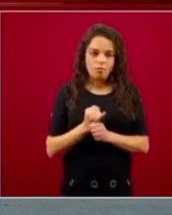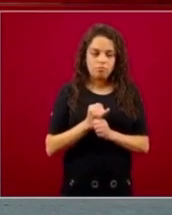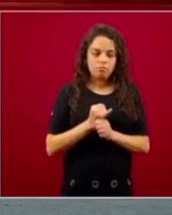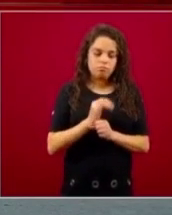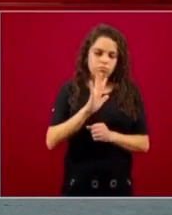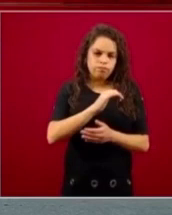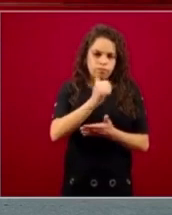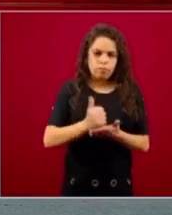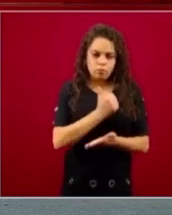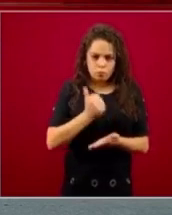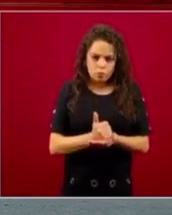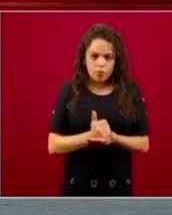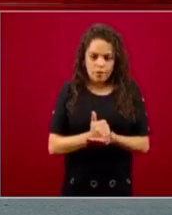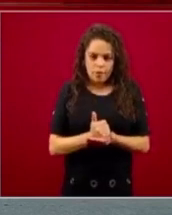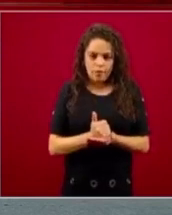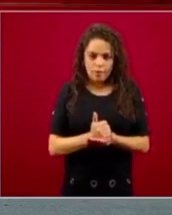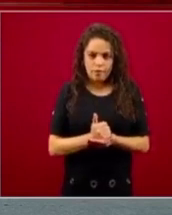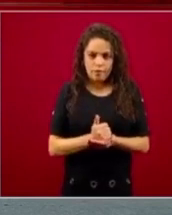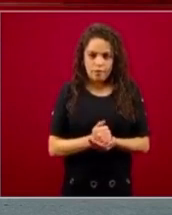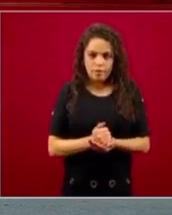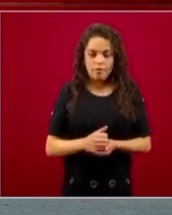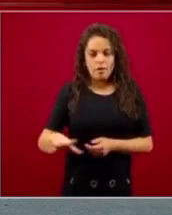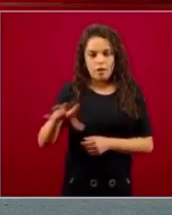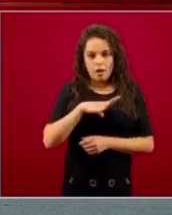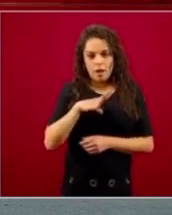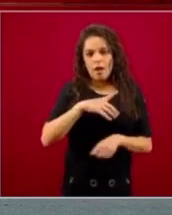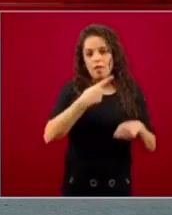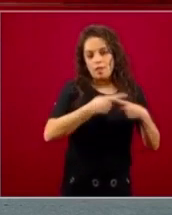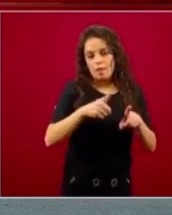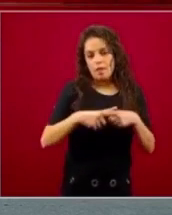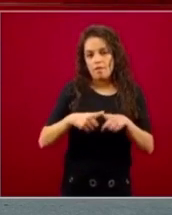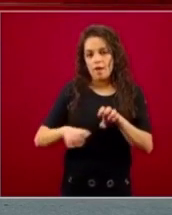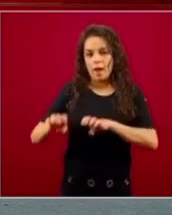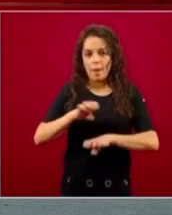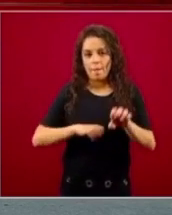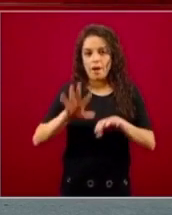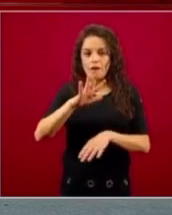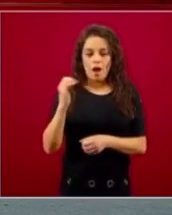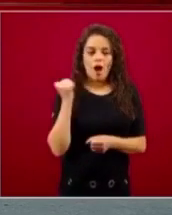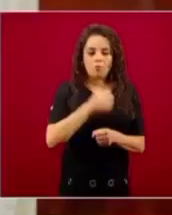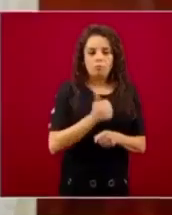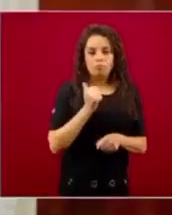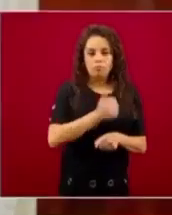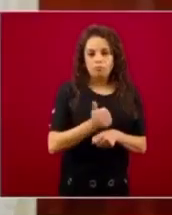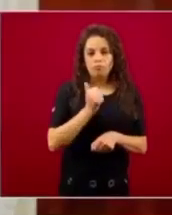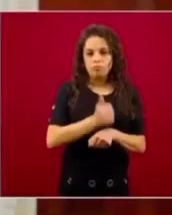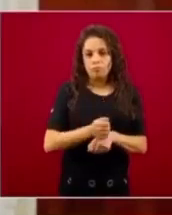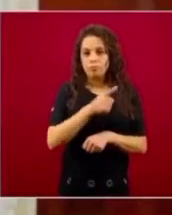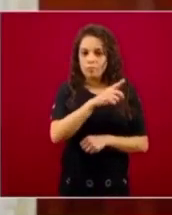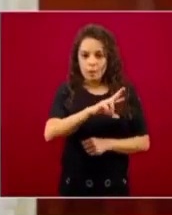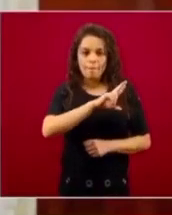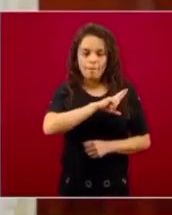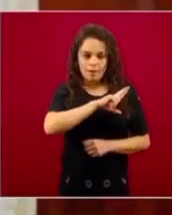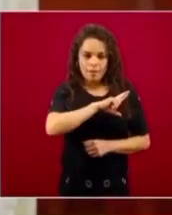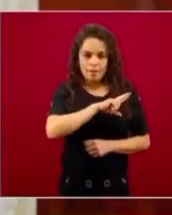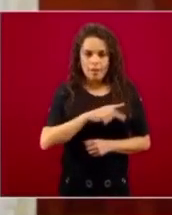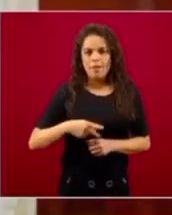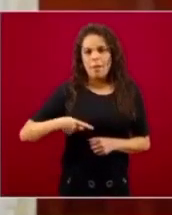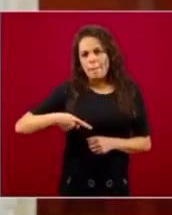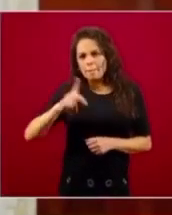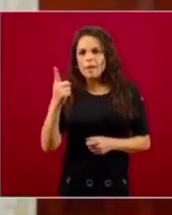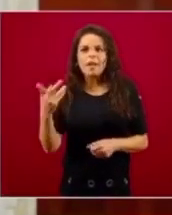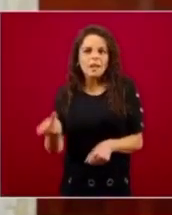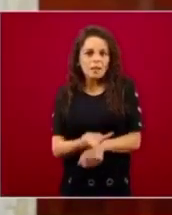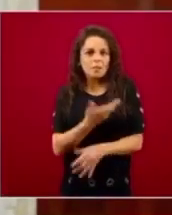sido cubiertas ya con diversas empresas privadas, pero ¿qué pasa? El